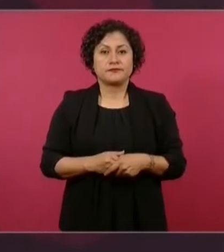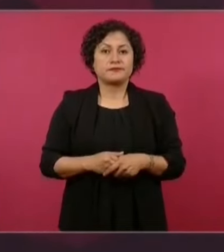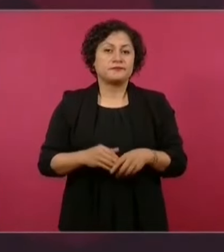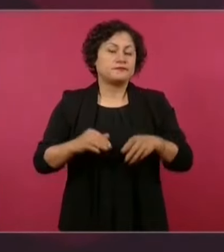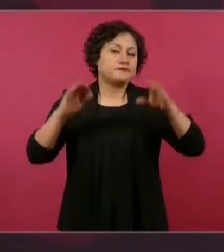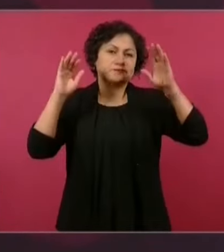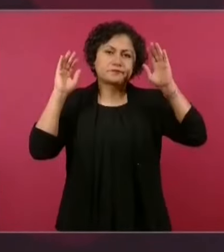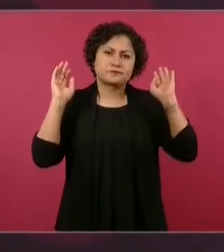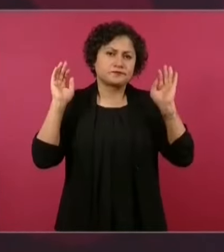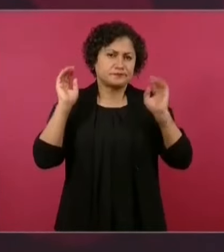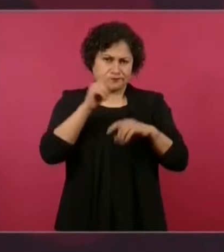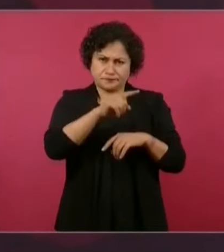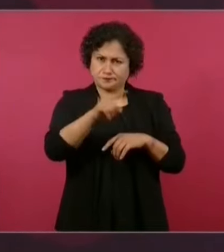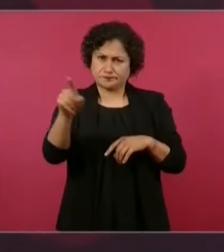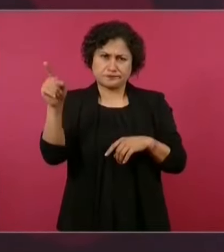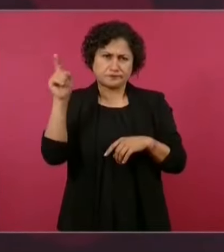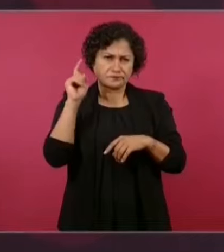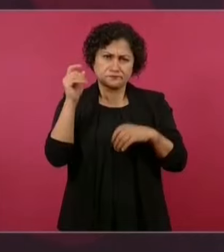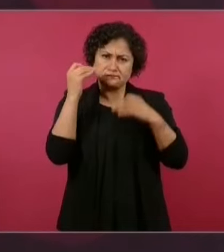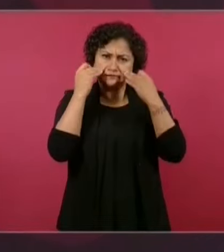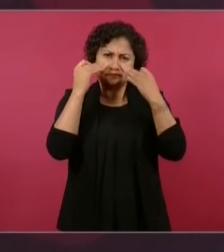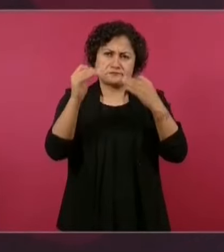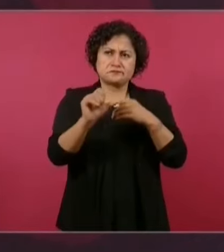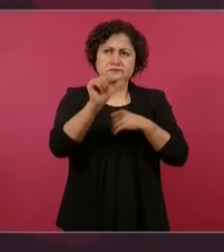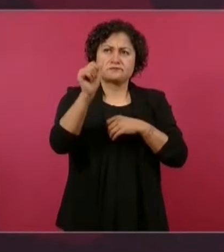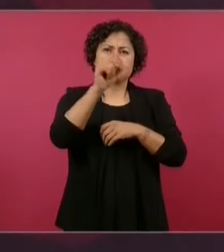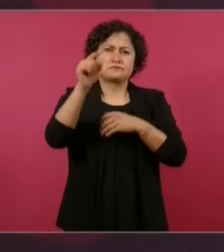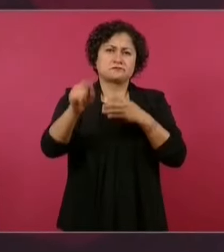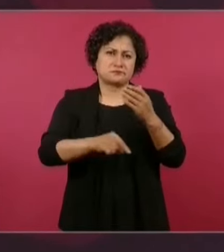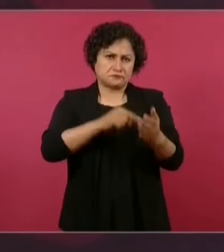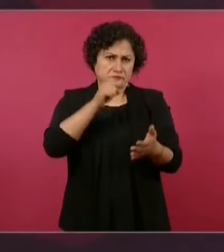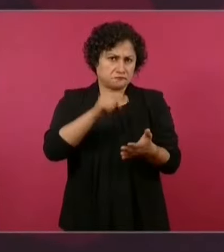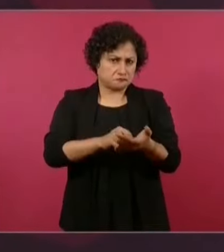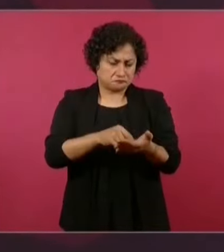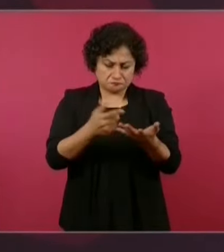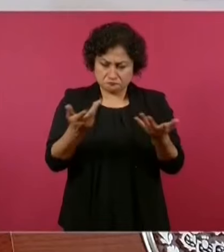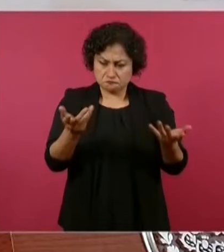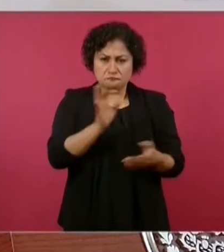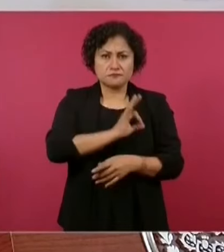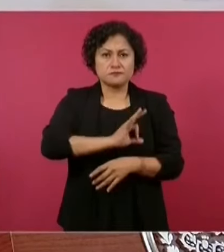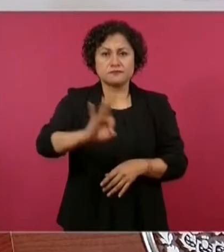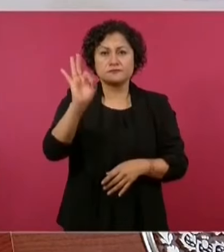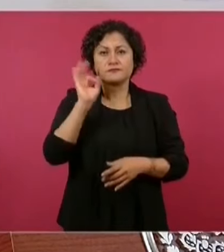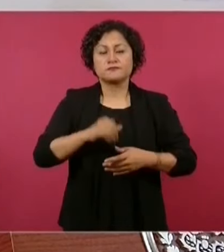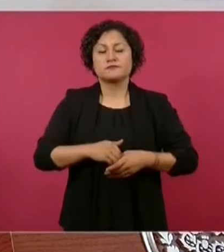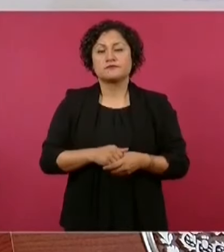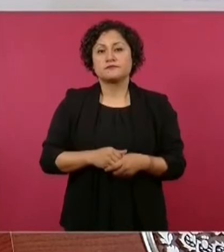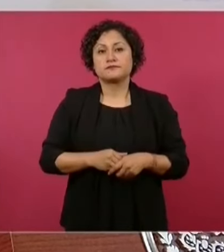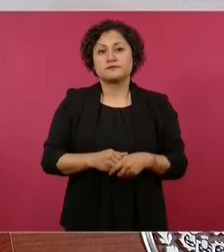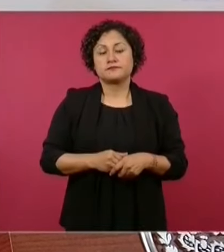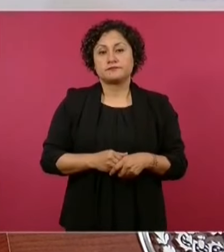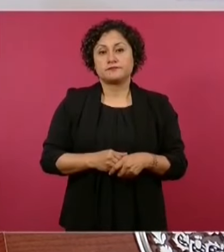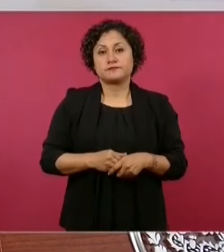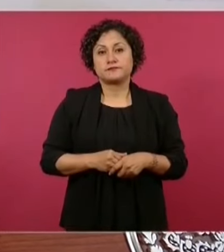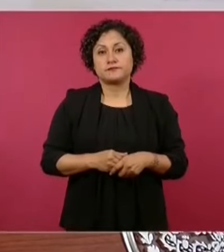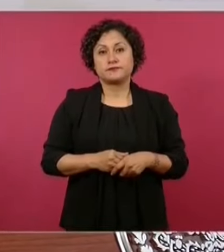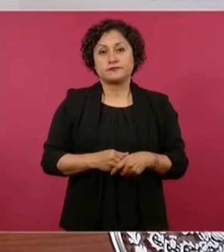a cualquier parte y sí, sí,